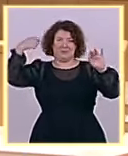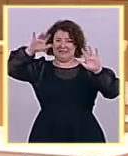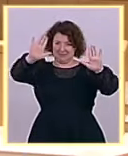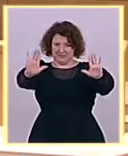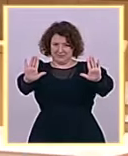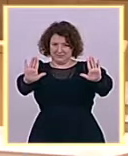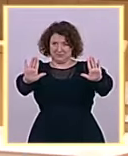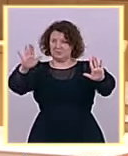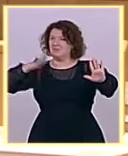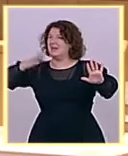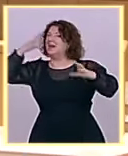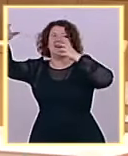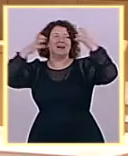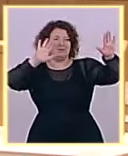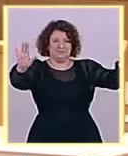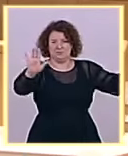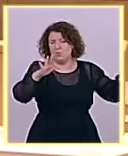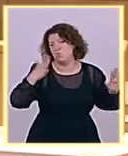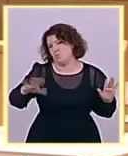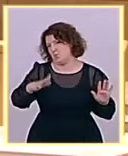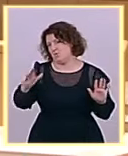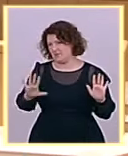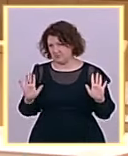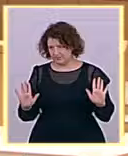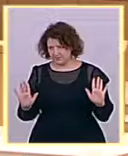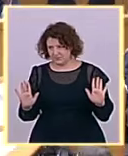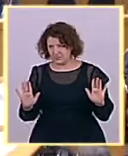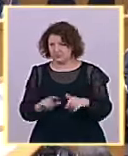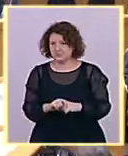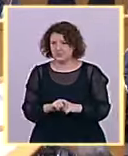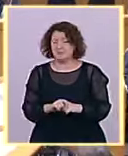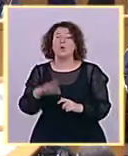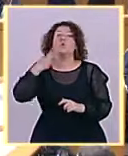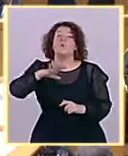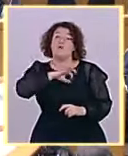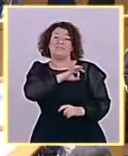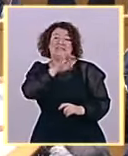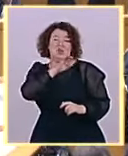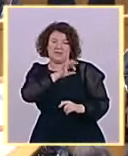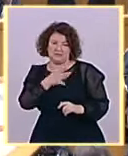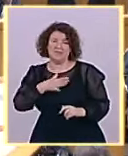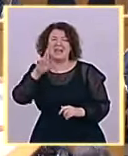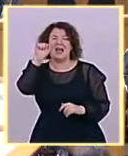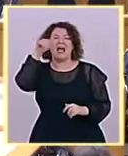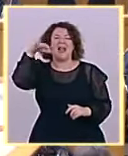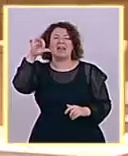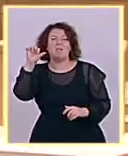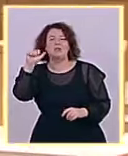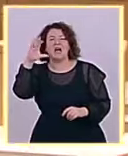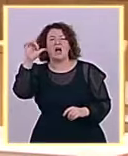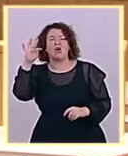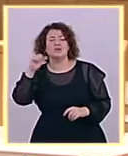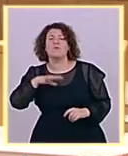Hemos escuchado... Señorías, por favor. Senador Ramos Acosta, guarde silencio. Por favor, si es tan amable. Un momento, señora ministra. Señorías,